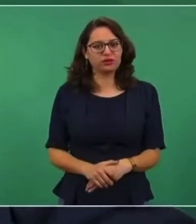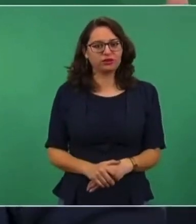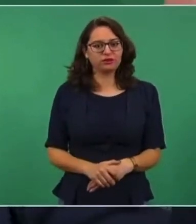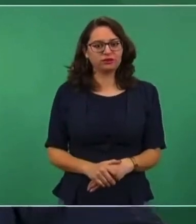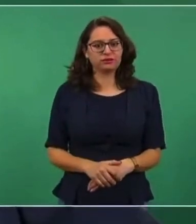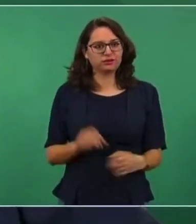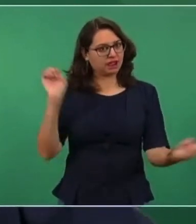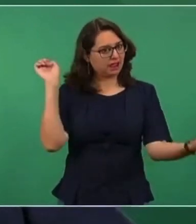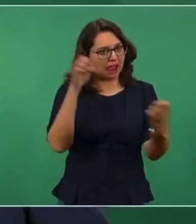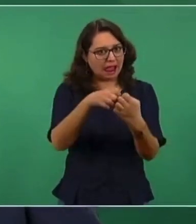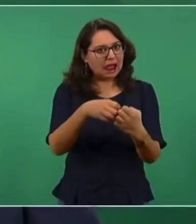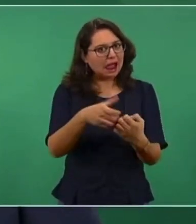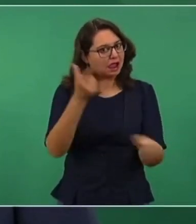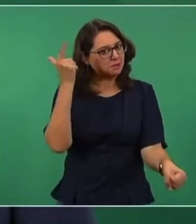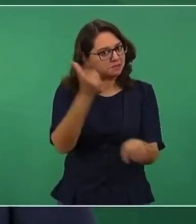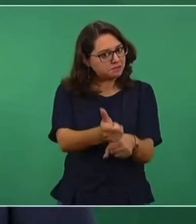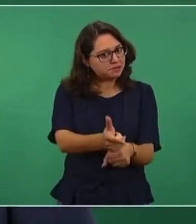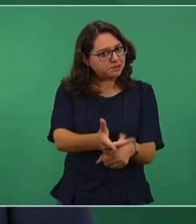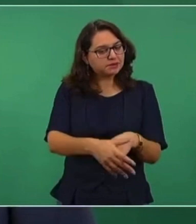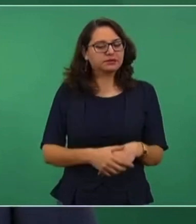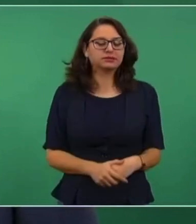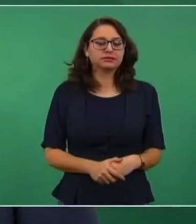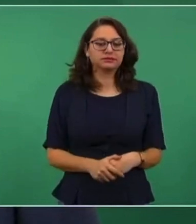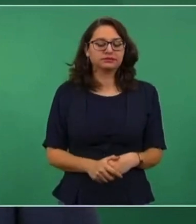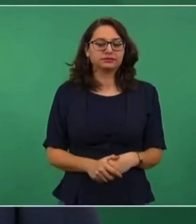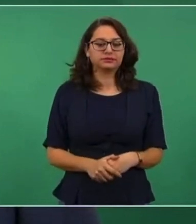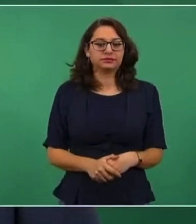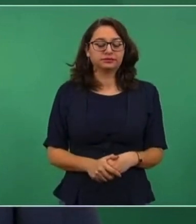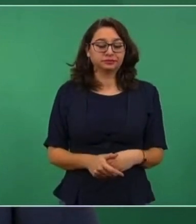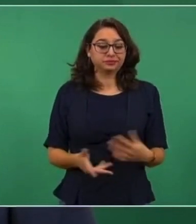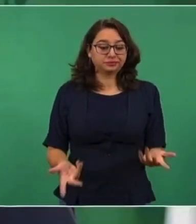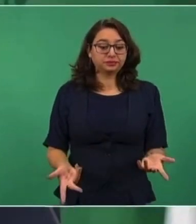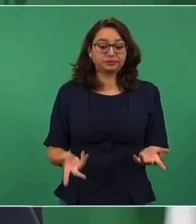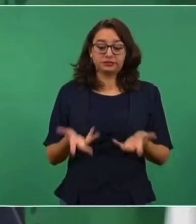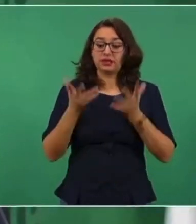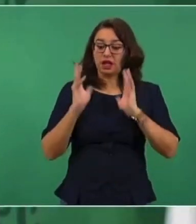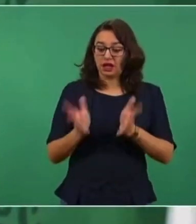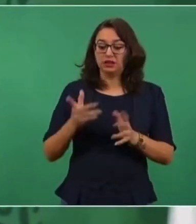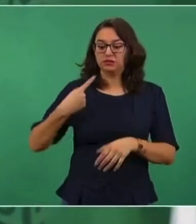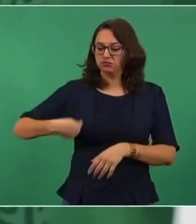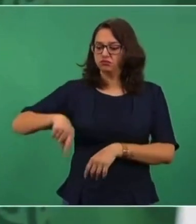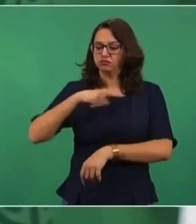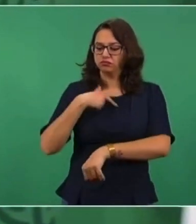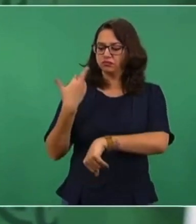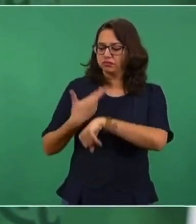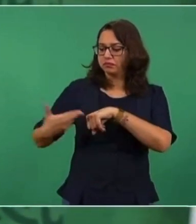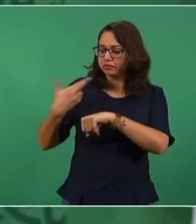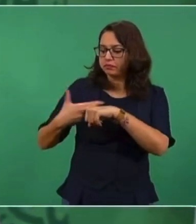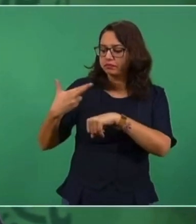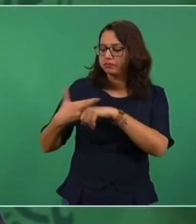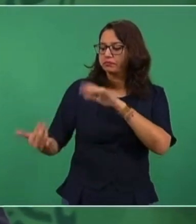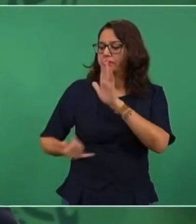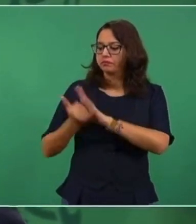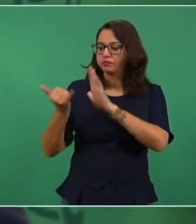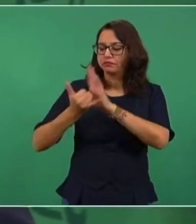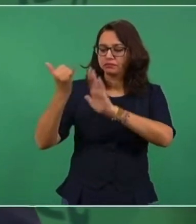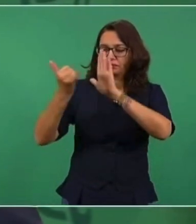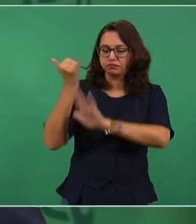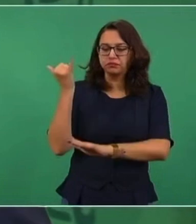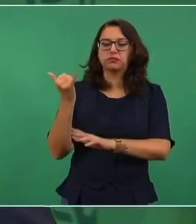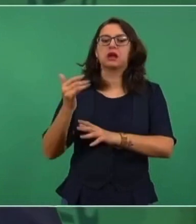Vamos a tener un parque para producir energía eólica,